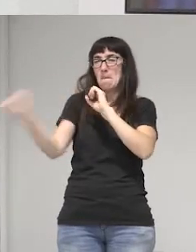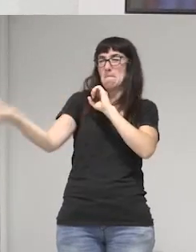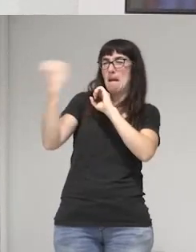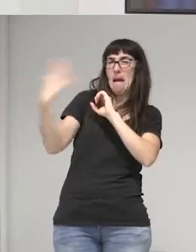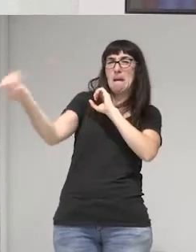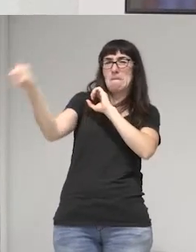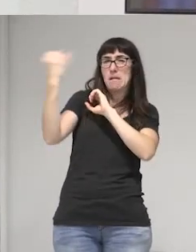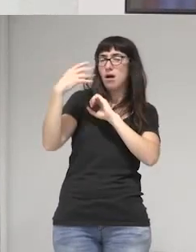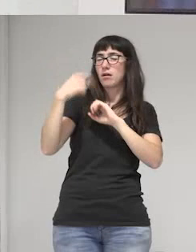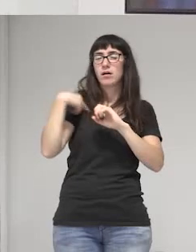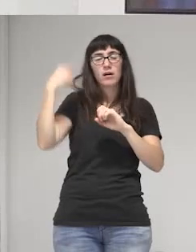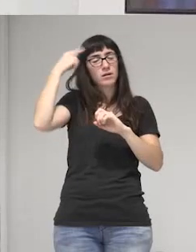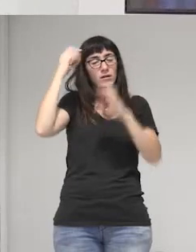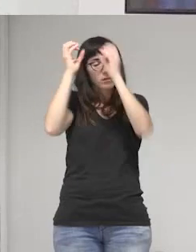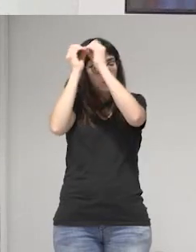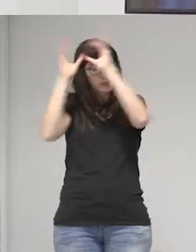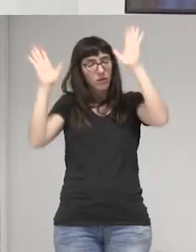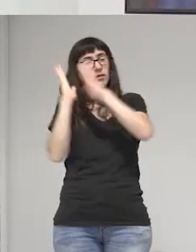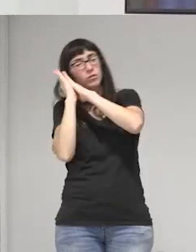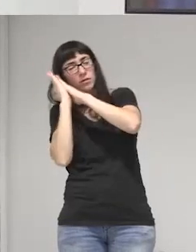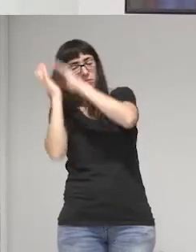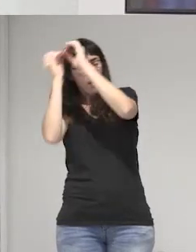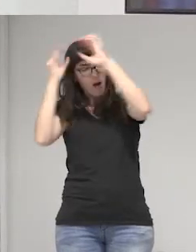tenía. Y se me repetía y se me repetía.